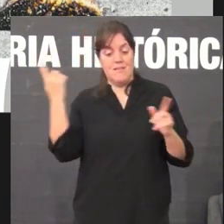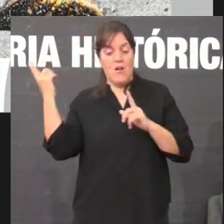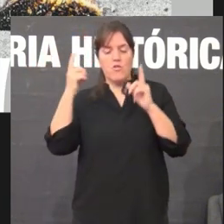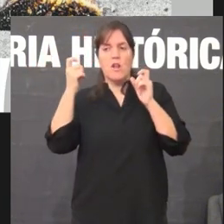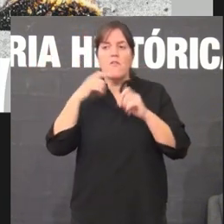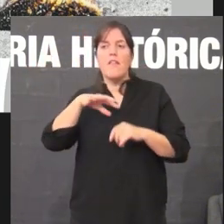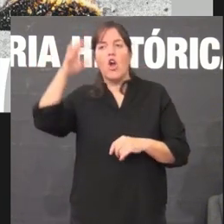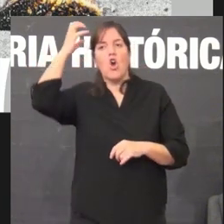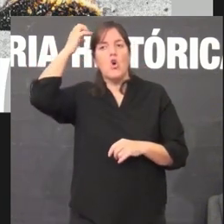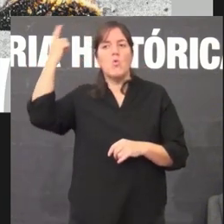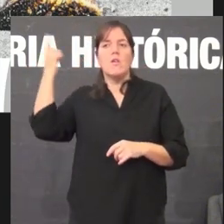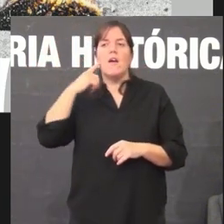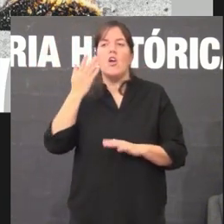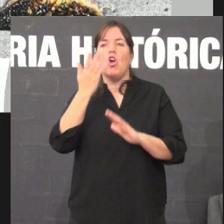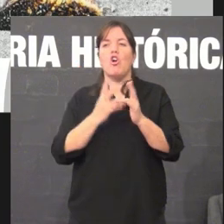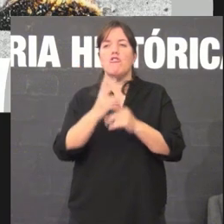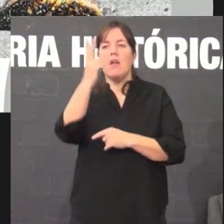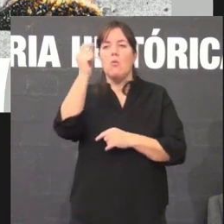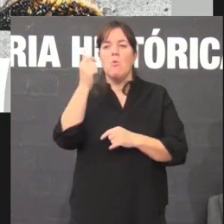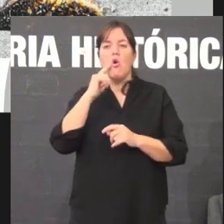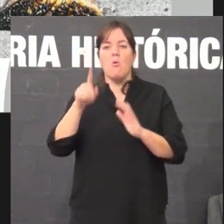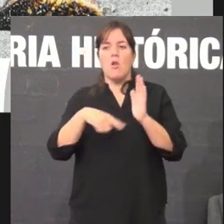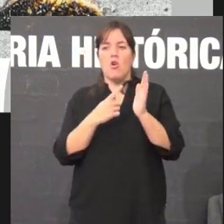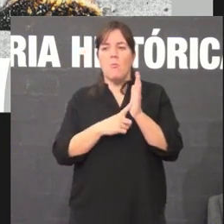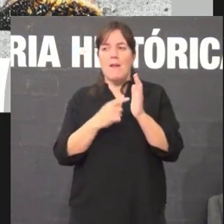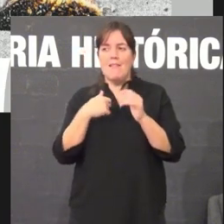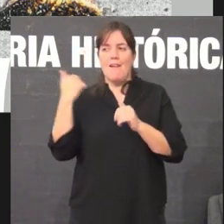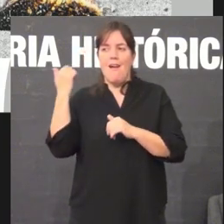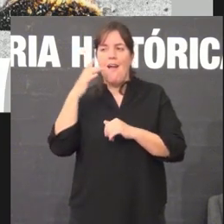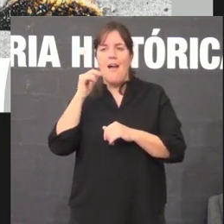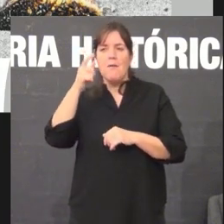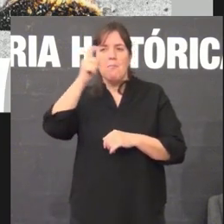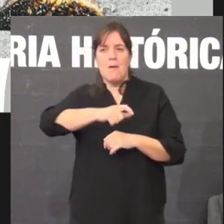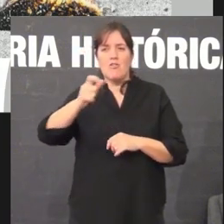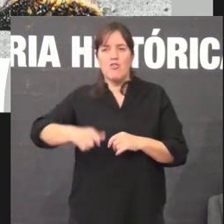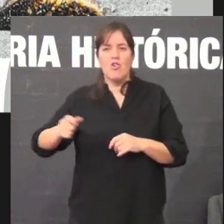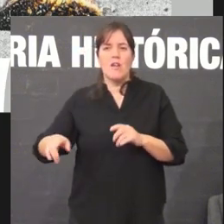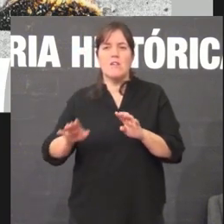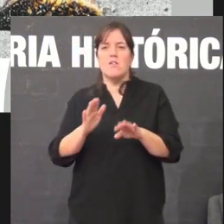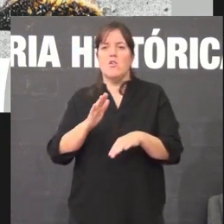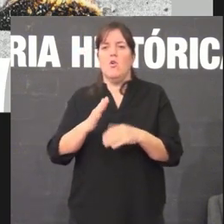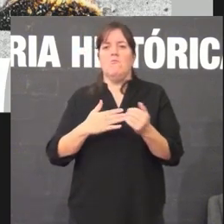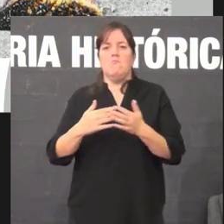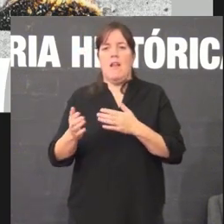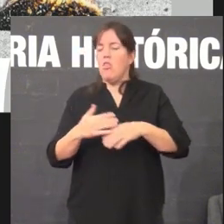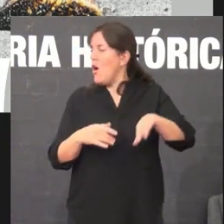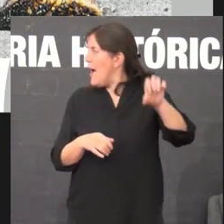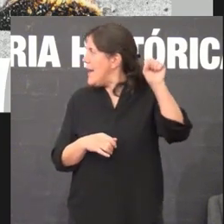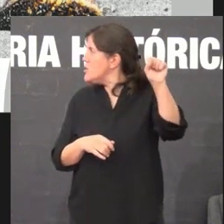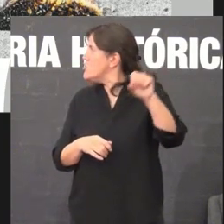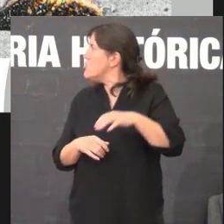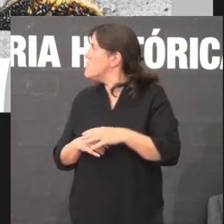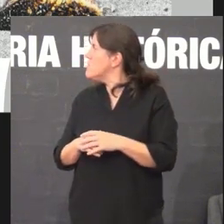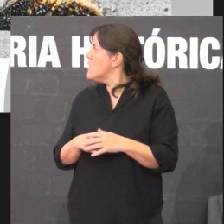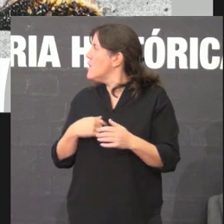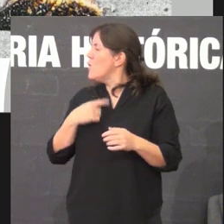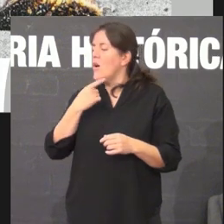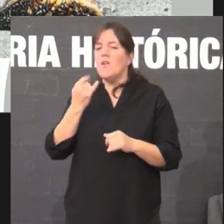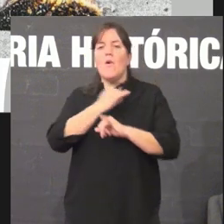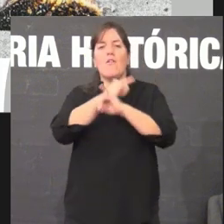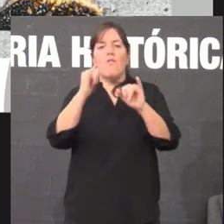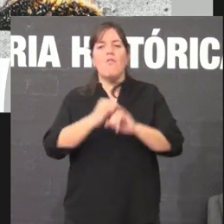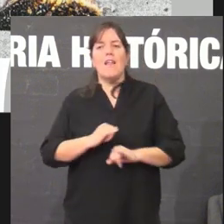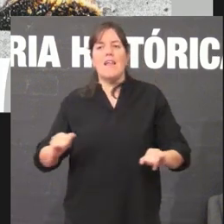completa cortei naí pro PowerPoint vemos a persoas co brazo en alto felices de ser fotografadas